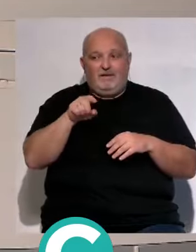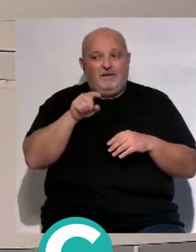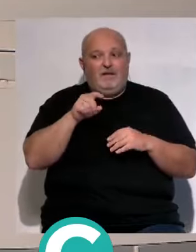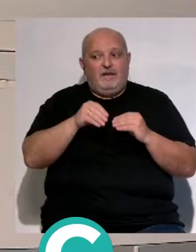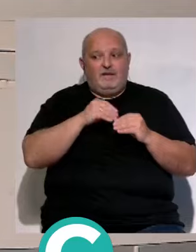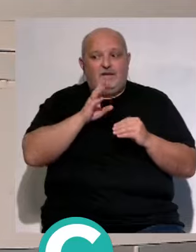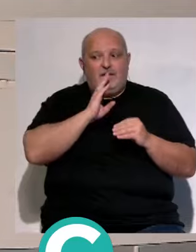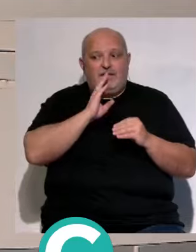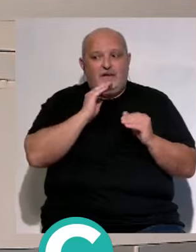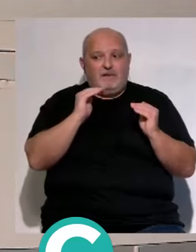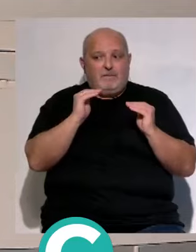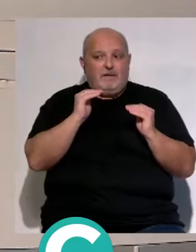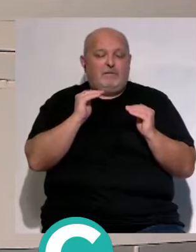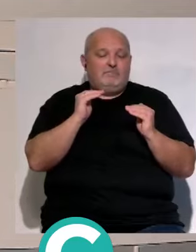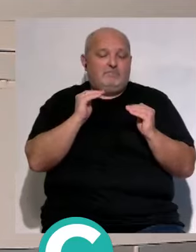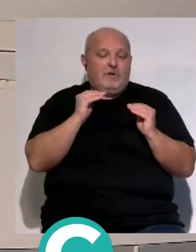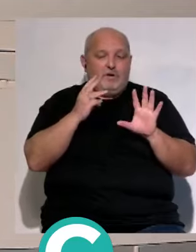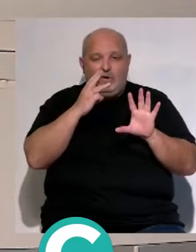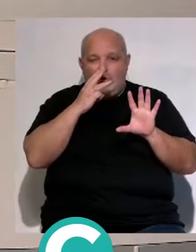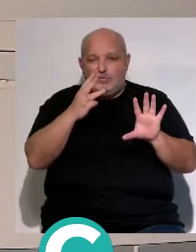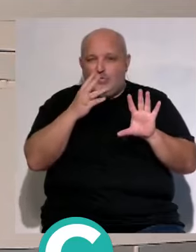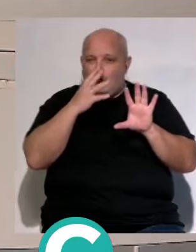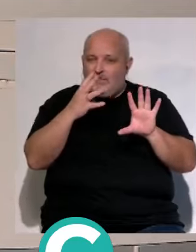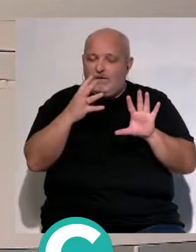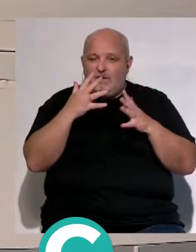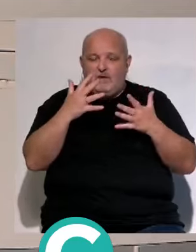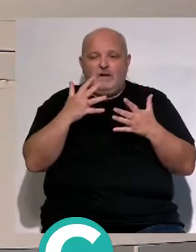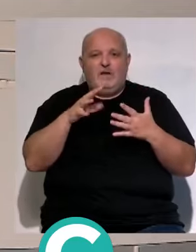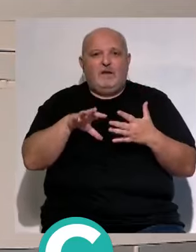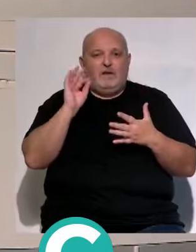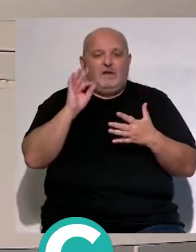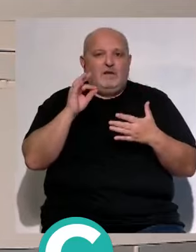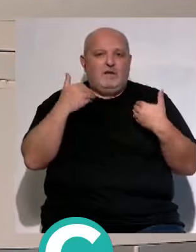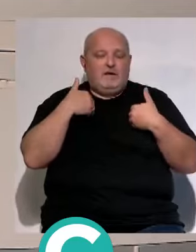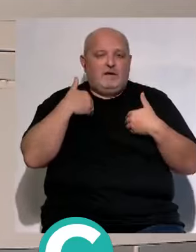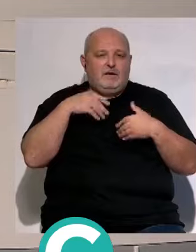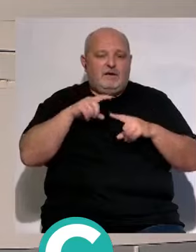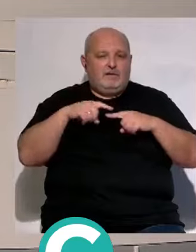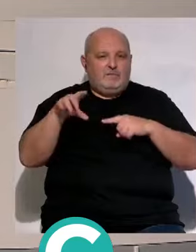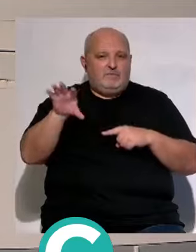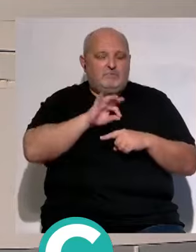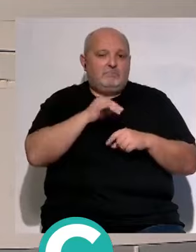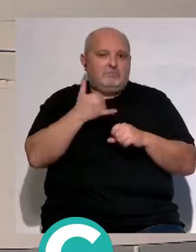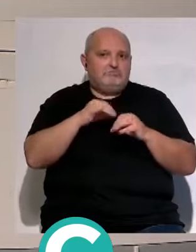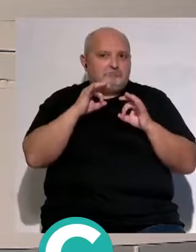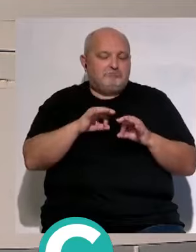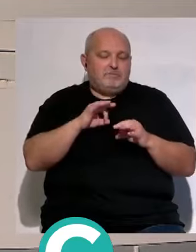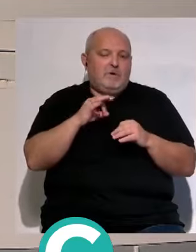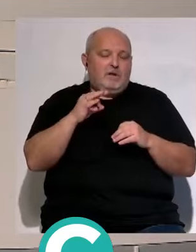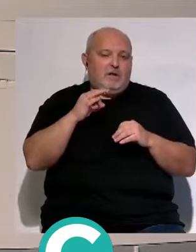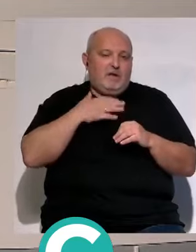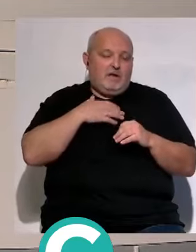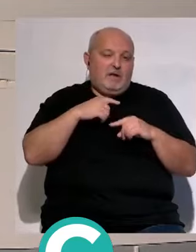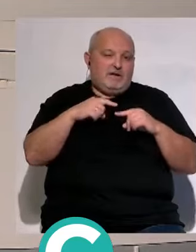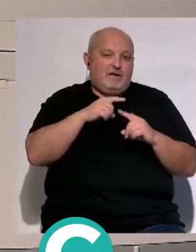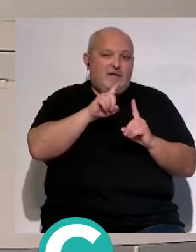del Cádiz en su etapa en estos 8, 9, 10 años ha sido la de elección de entrenador creo que acertó de pleno evidentemente con Cerveria y